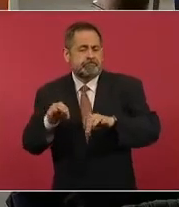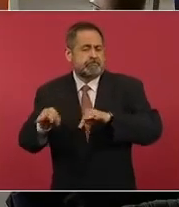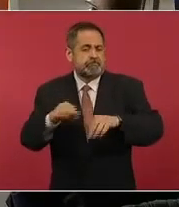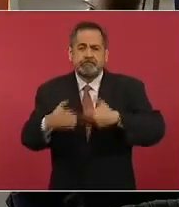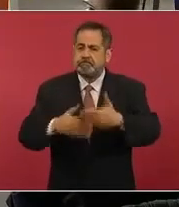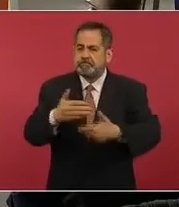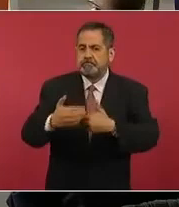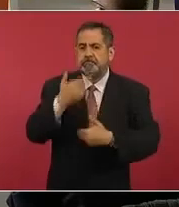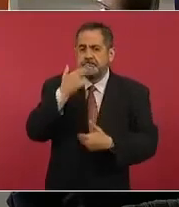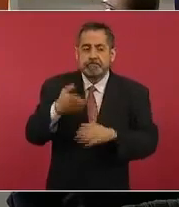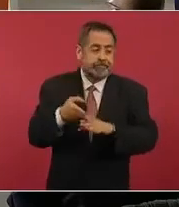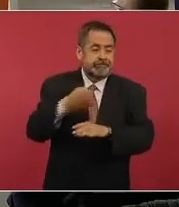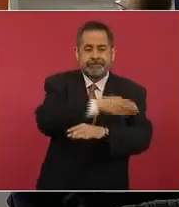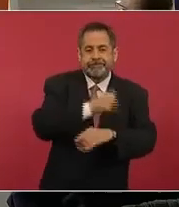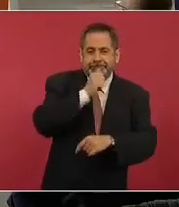antes de desatada la pandemia. ¡Gracias! ¡Gracias! ¡Gracias! ¡Gracias! ¡Gracias! ¡Gracias!